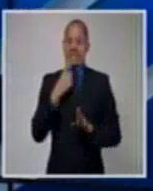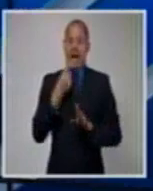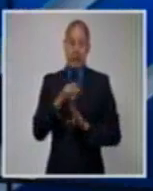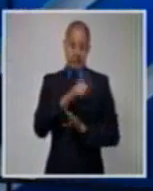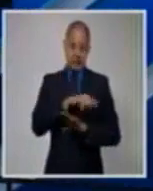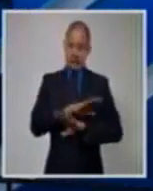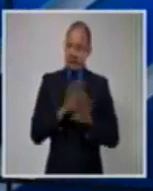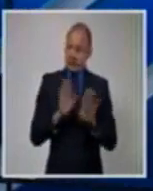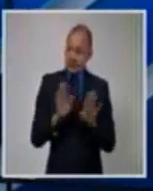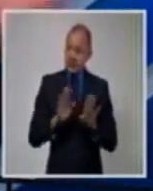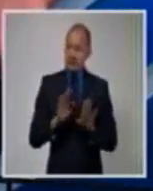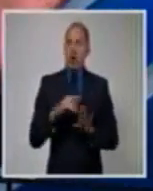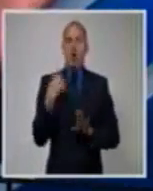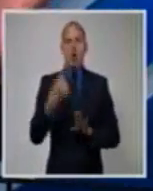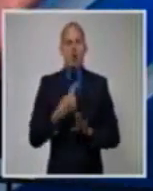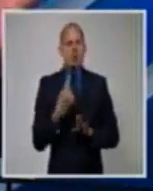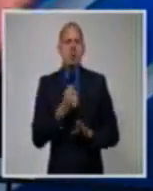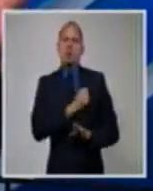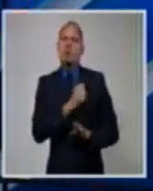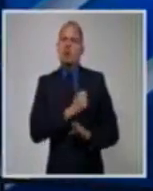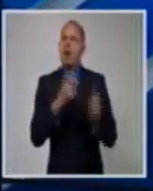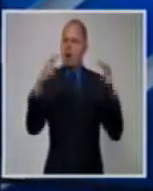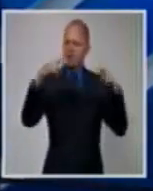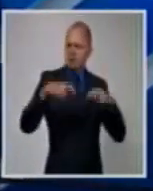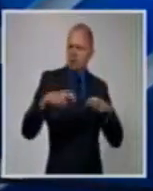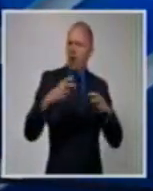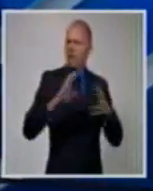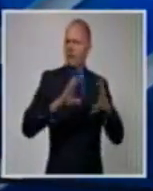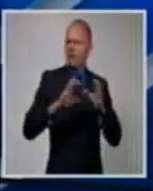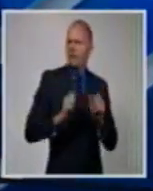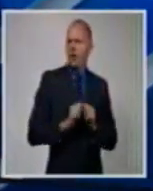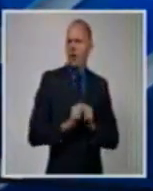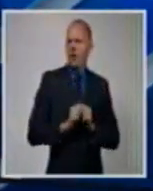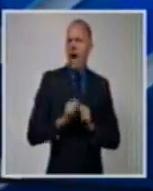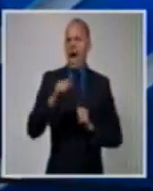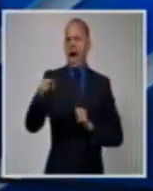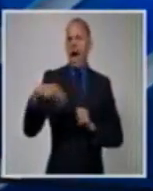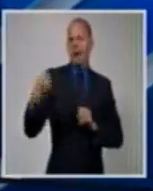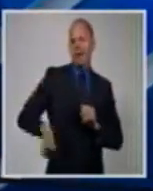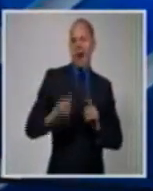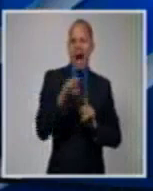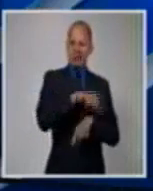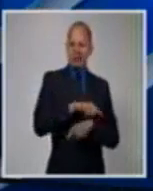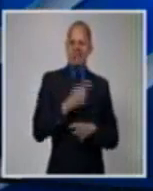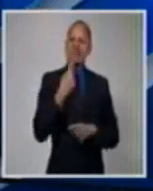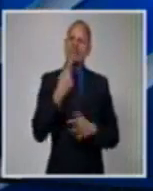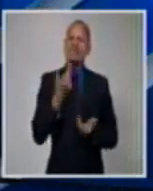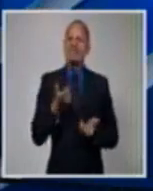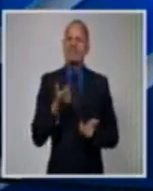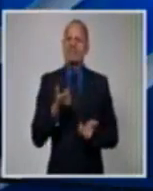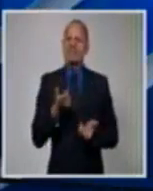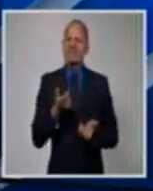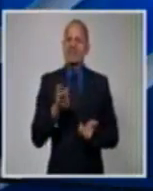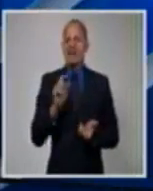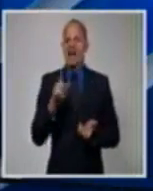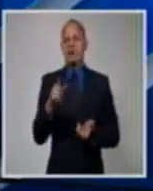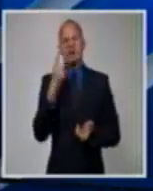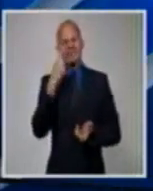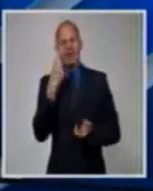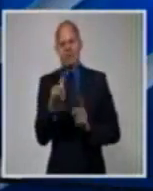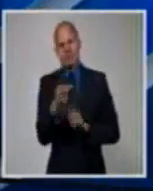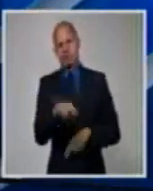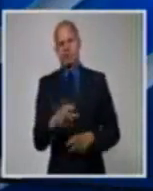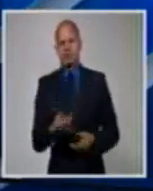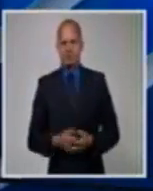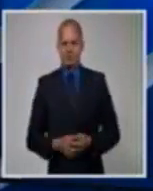buscando continuamente crear una circunstancia. Y cuando llegue este momento, pues, de pronto el acusador es tú. Claro. Vamos a ver el